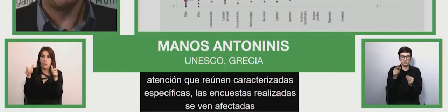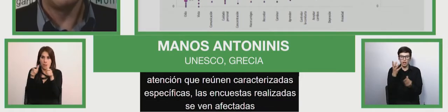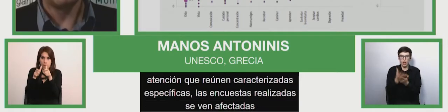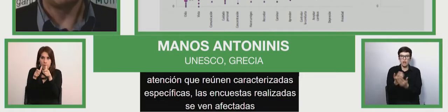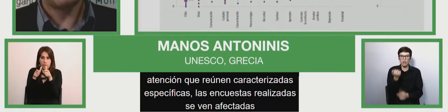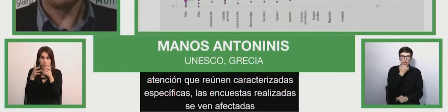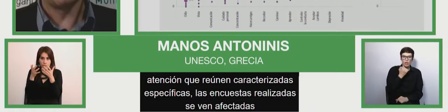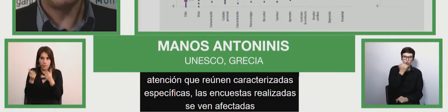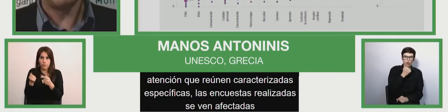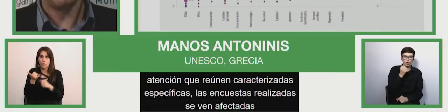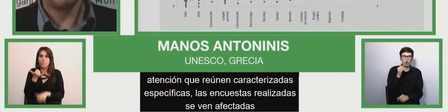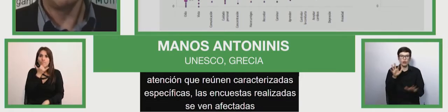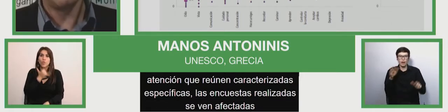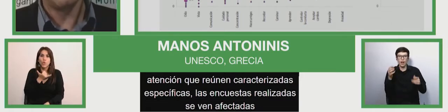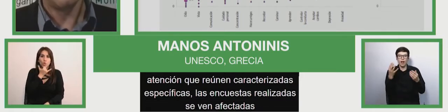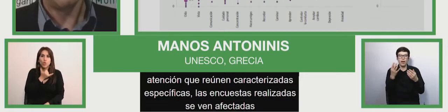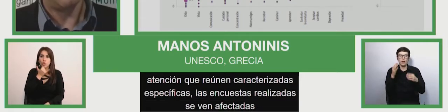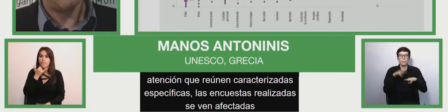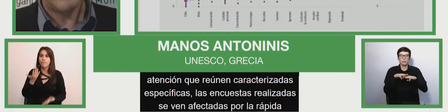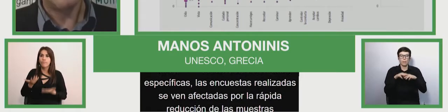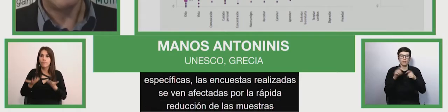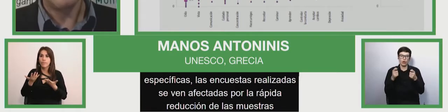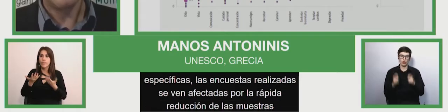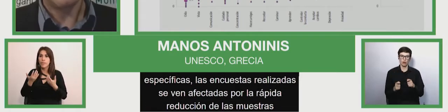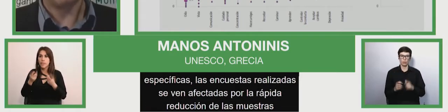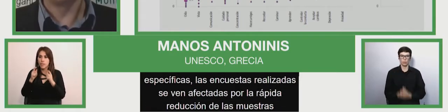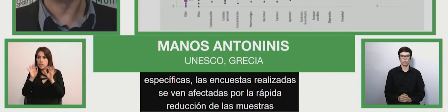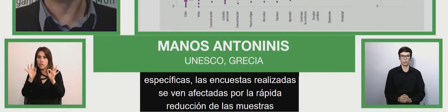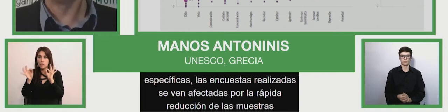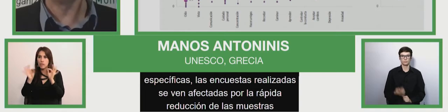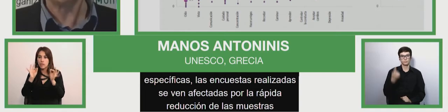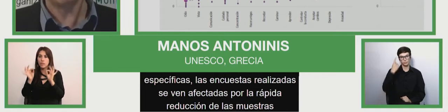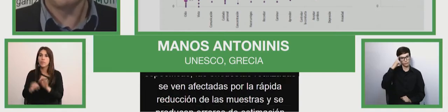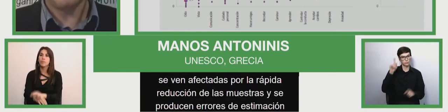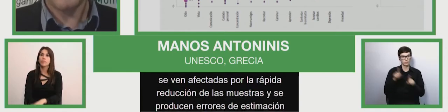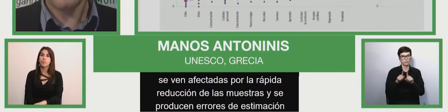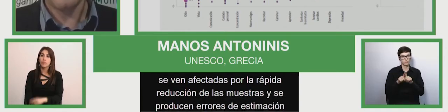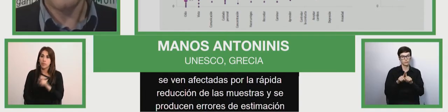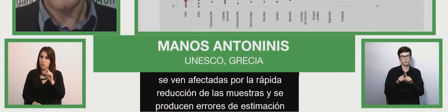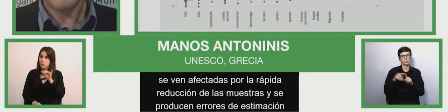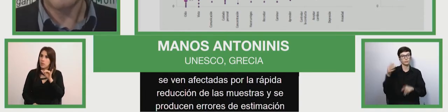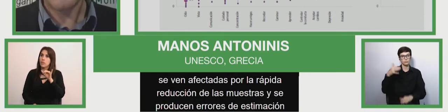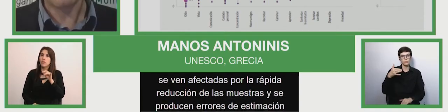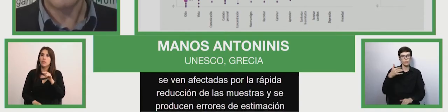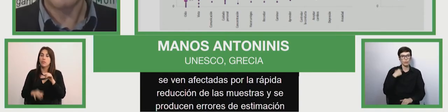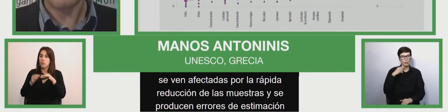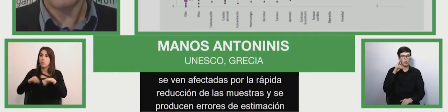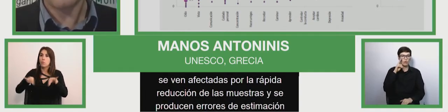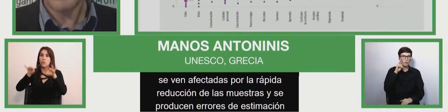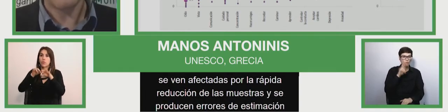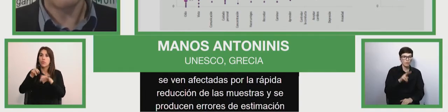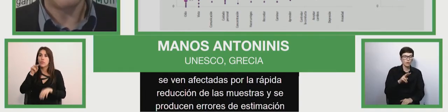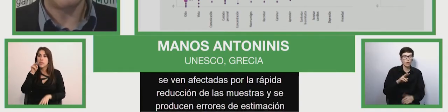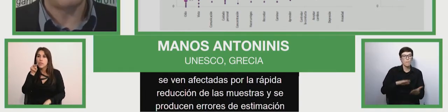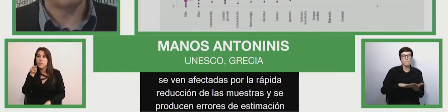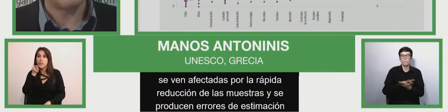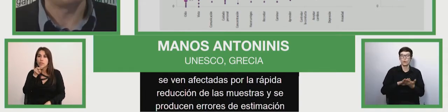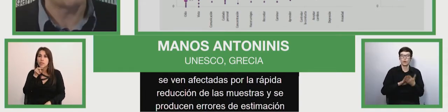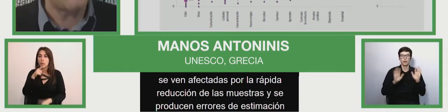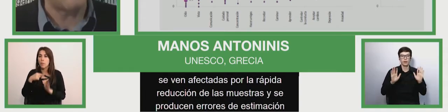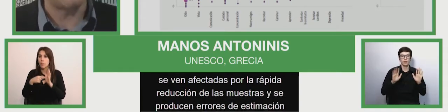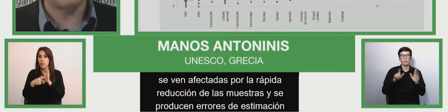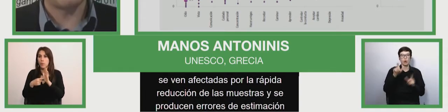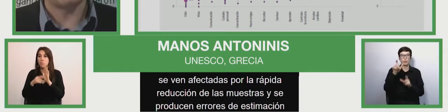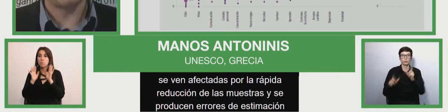estimación más importantes. No obstante, es fundamental no subestimar el riesgo de que, por ejemplo, las personas